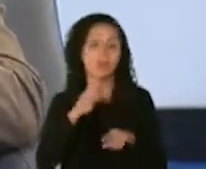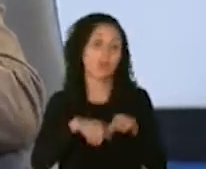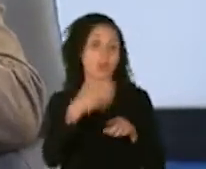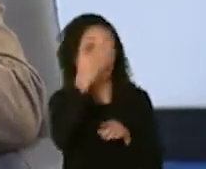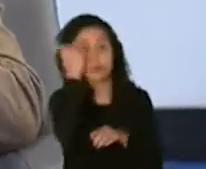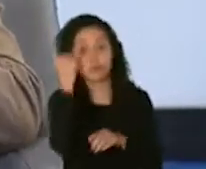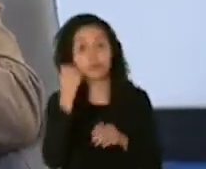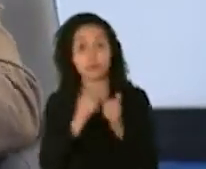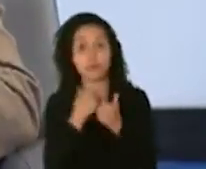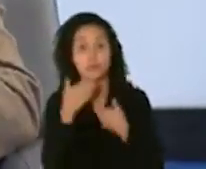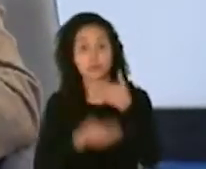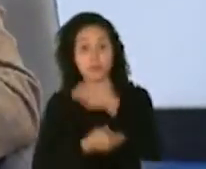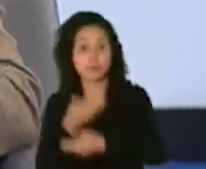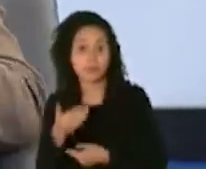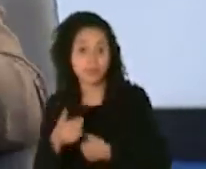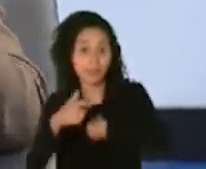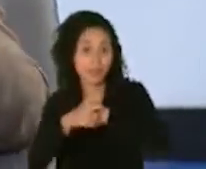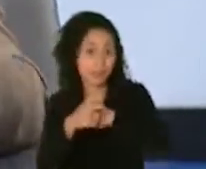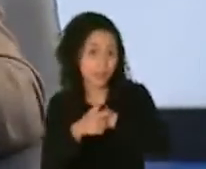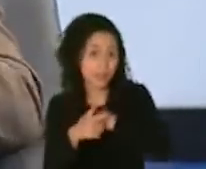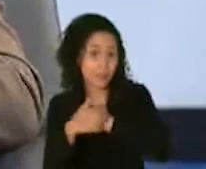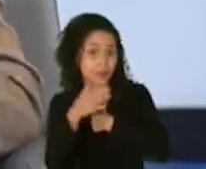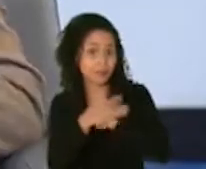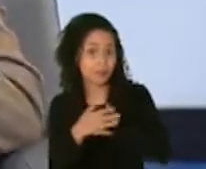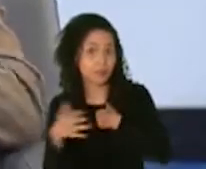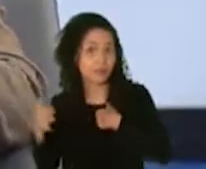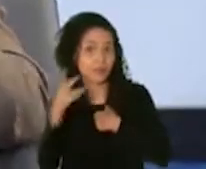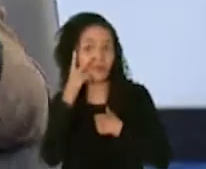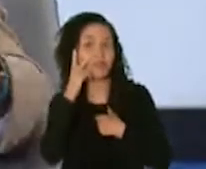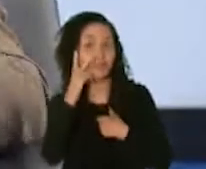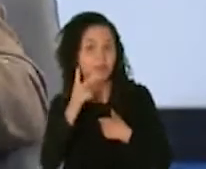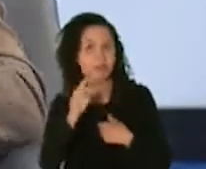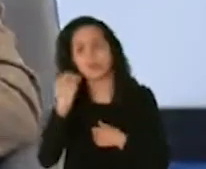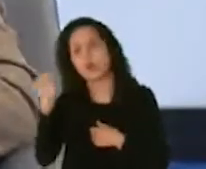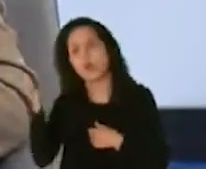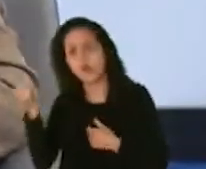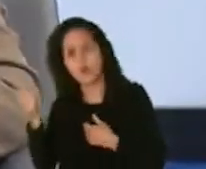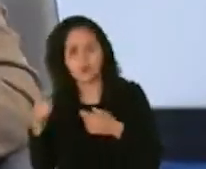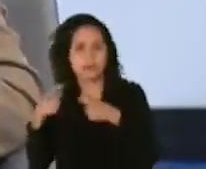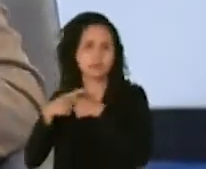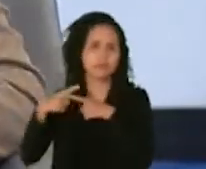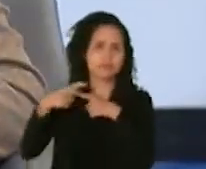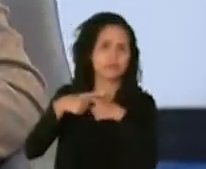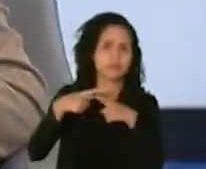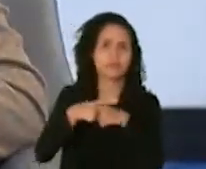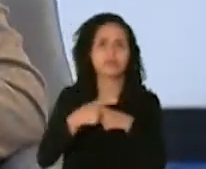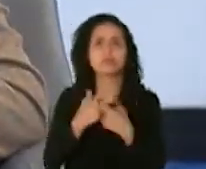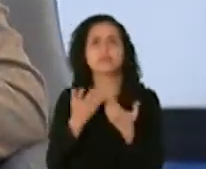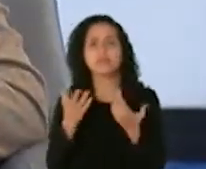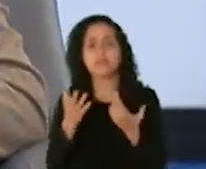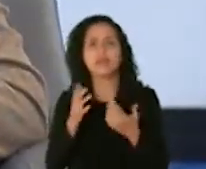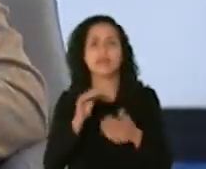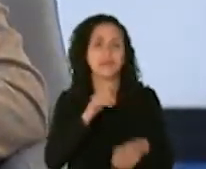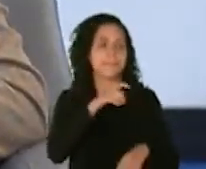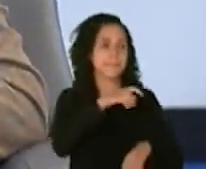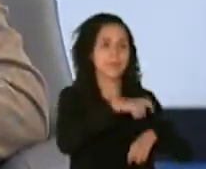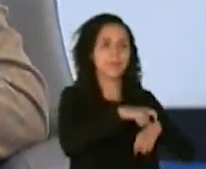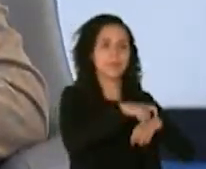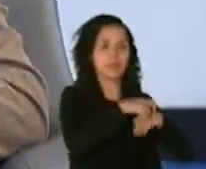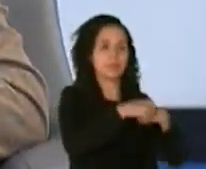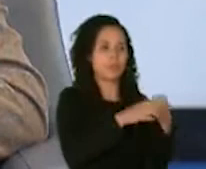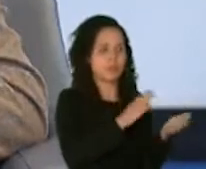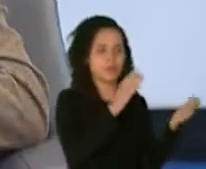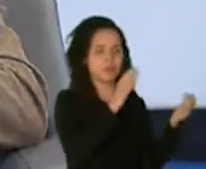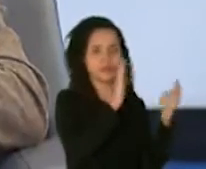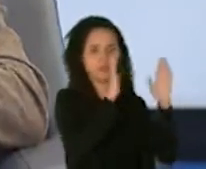esto con el proceso del tiempo vamos a ver otros efectos secundarios que no se vieron en la fase inicial de ensayo